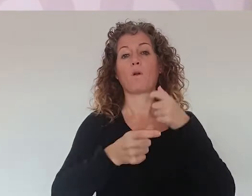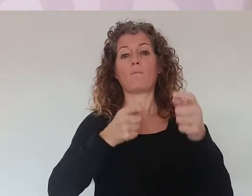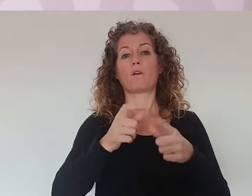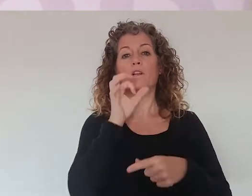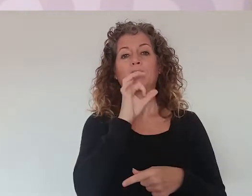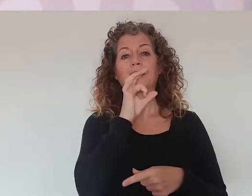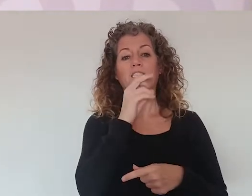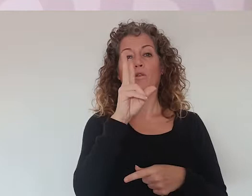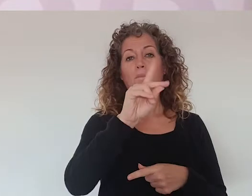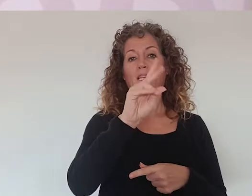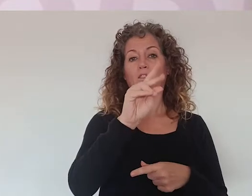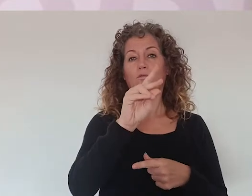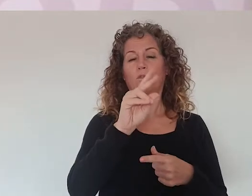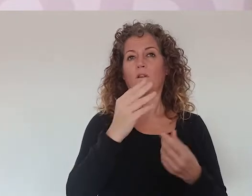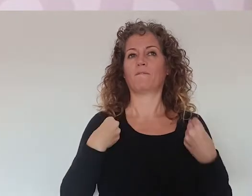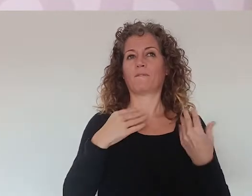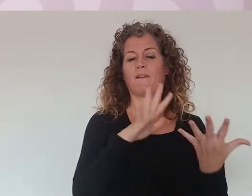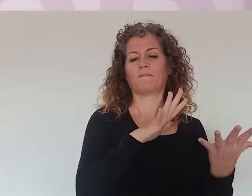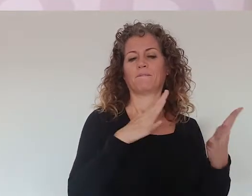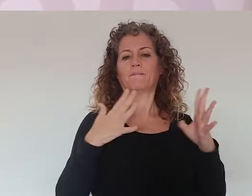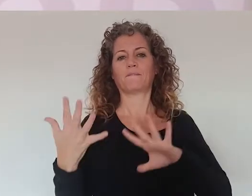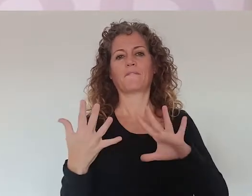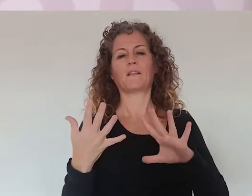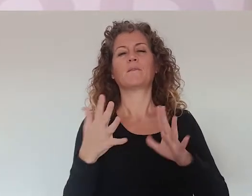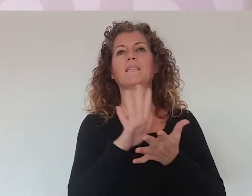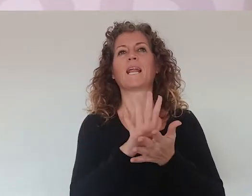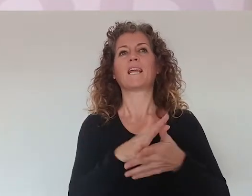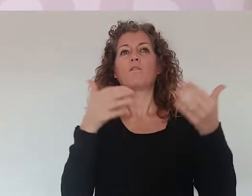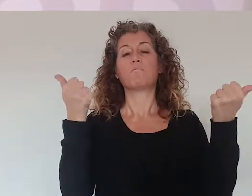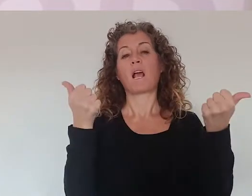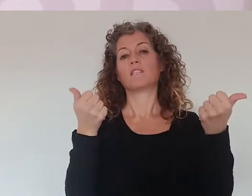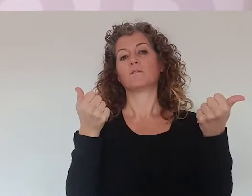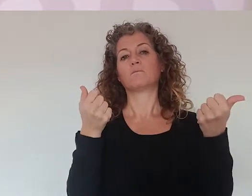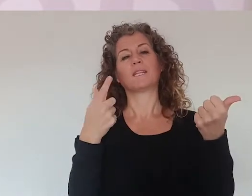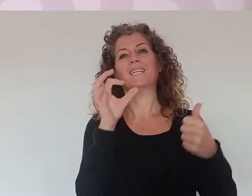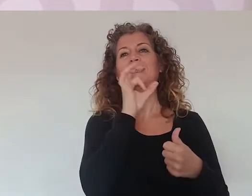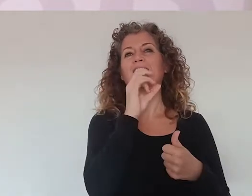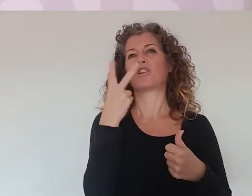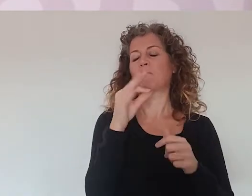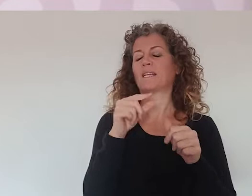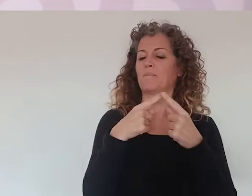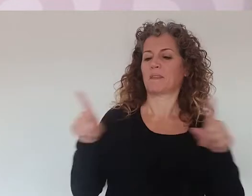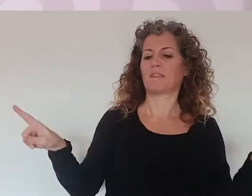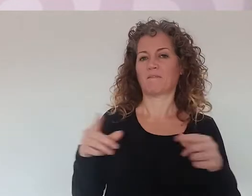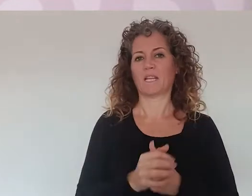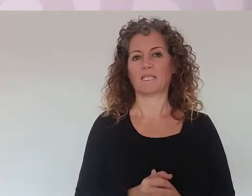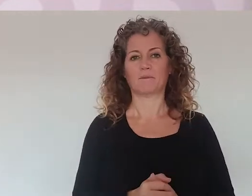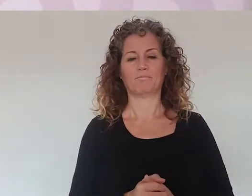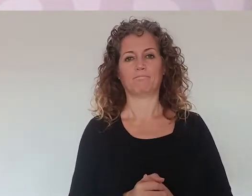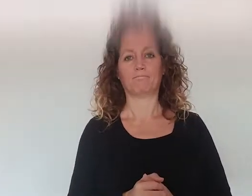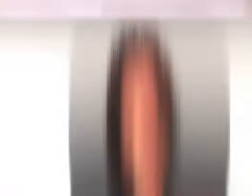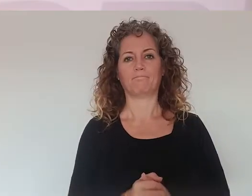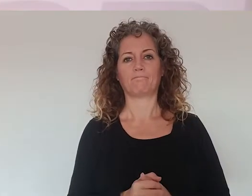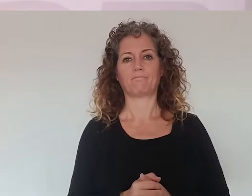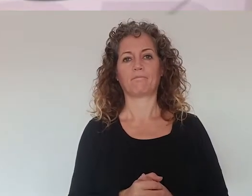viviendo afortunadamente a lo largo de este siglo XXI, de una manera muchísimo más relajada y heterogénea de como lo hemos considerado en el siglo XXI.